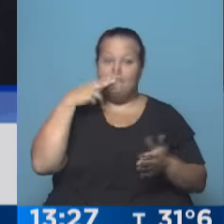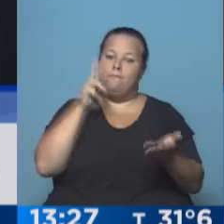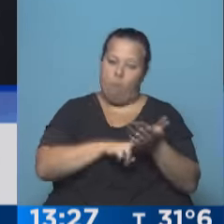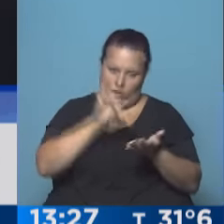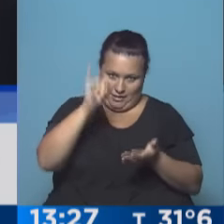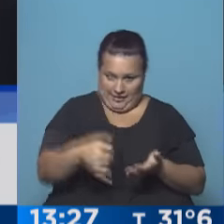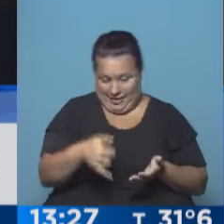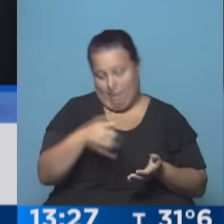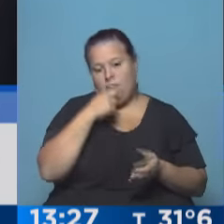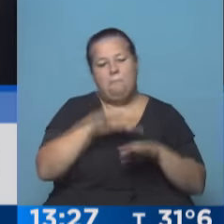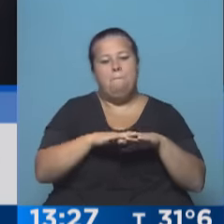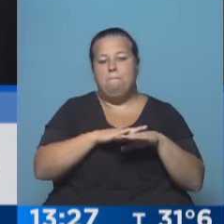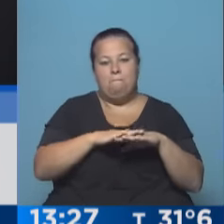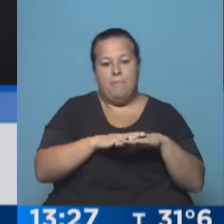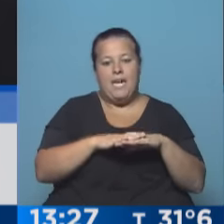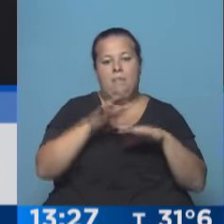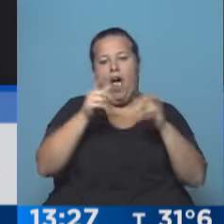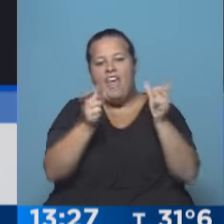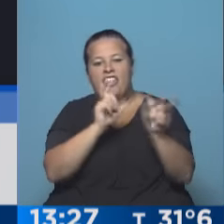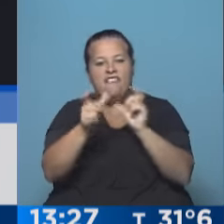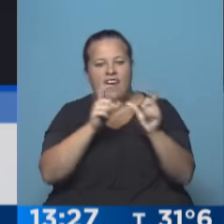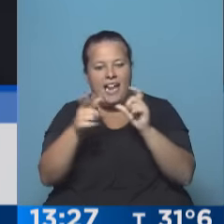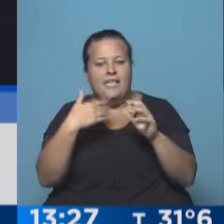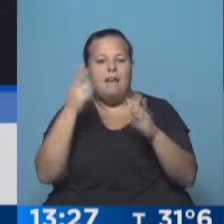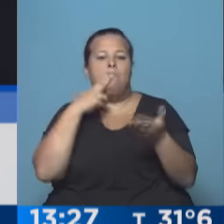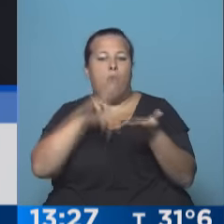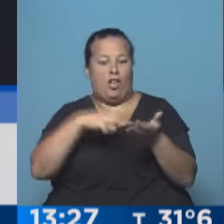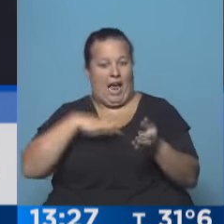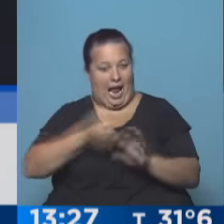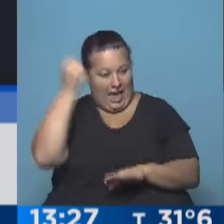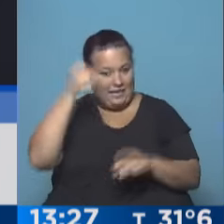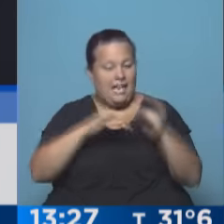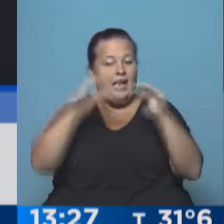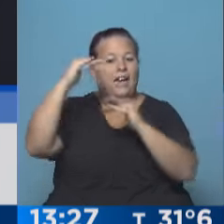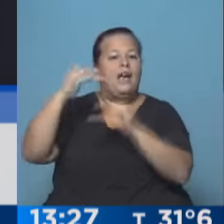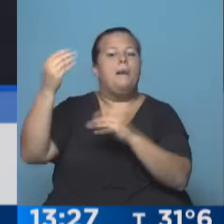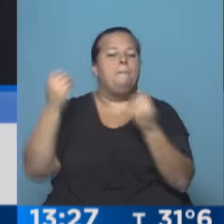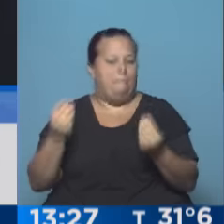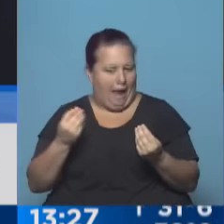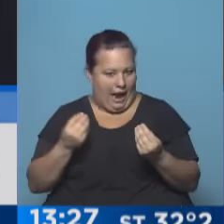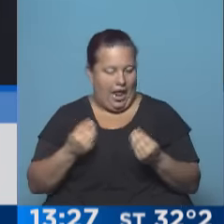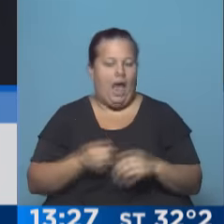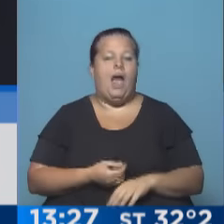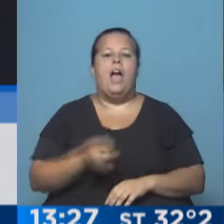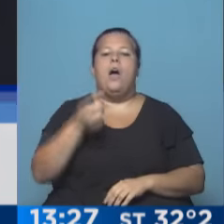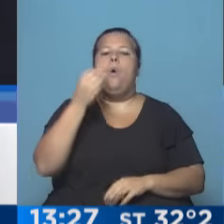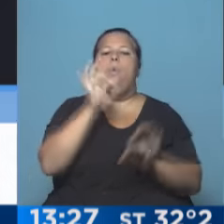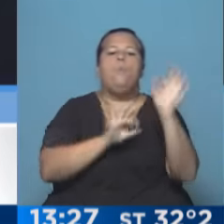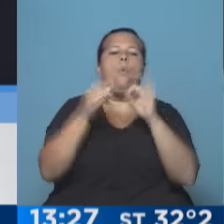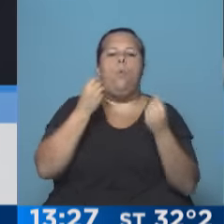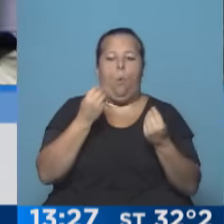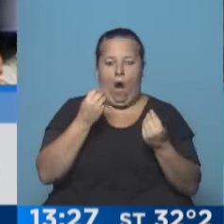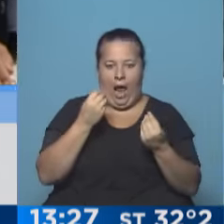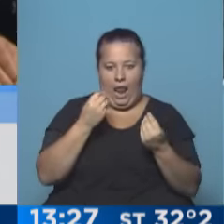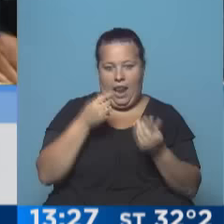decir, que del mínimo no imponible te quedó un margen sobre el cual pagas ganancias, la escala lo que te dice es qué porcentaje vas